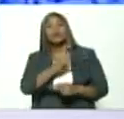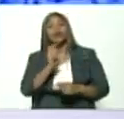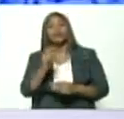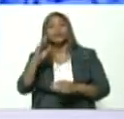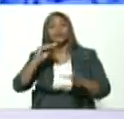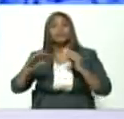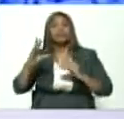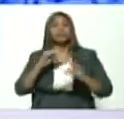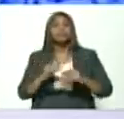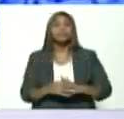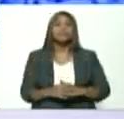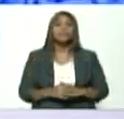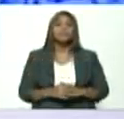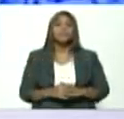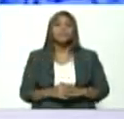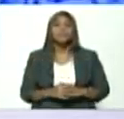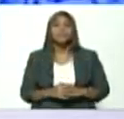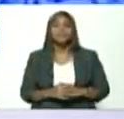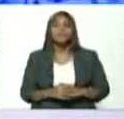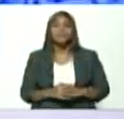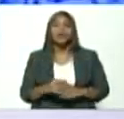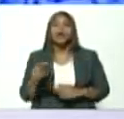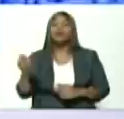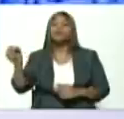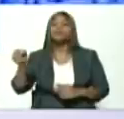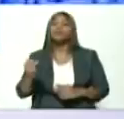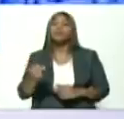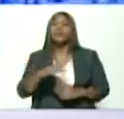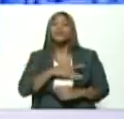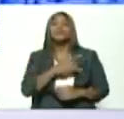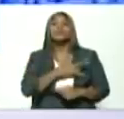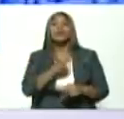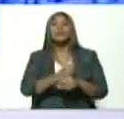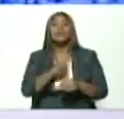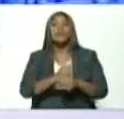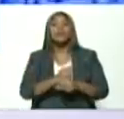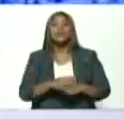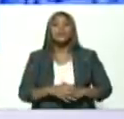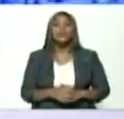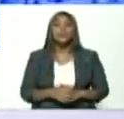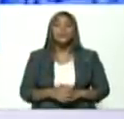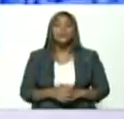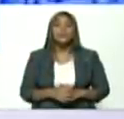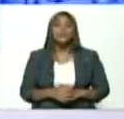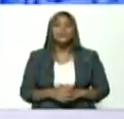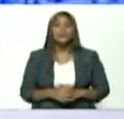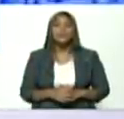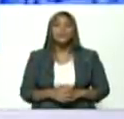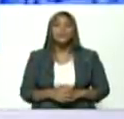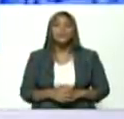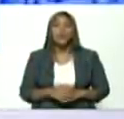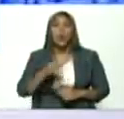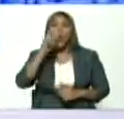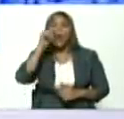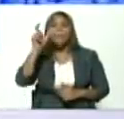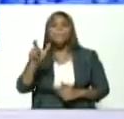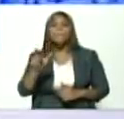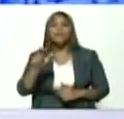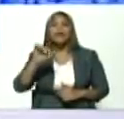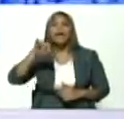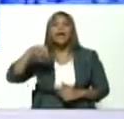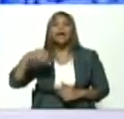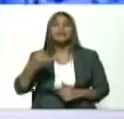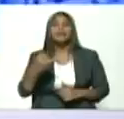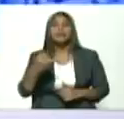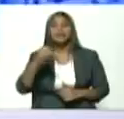aquí está la universidad de los trabajadores Simón Jesús Rivero que es como decir Simón